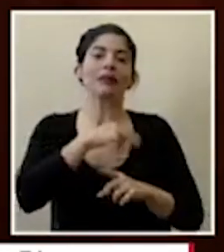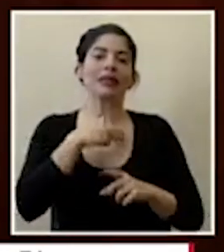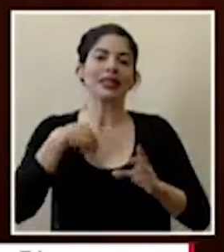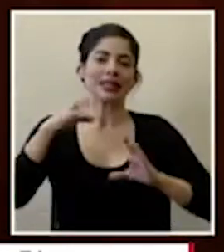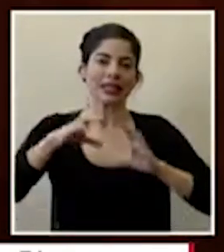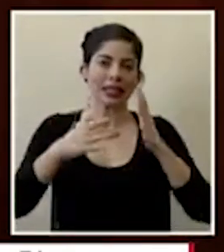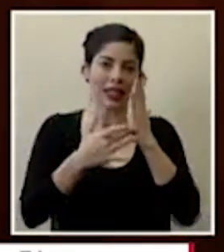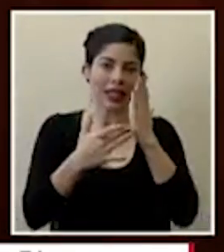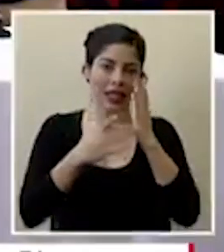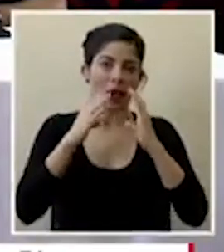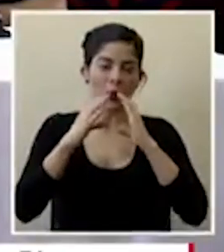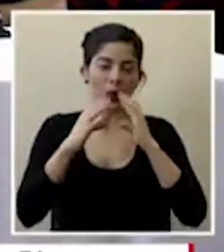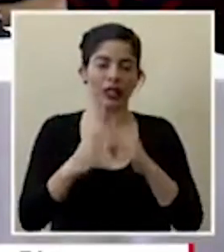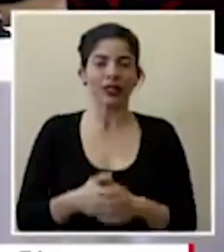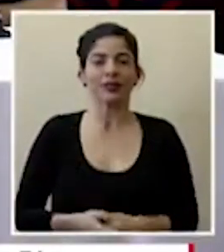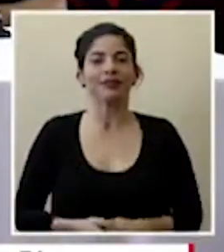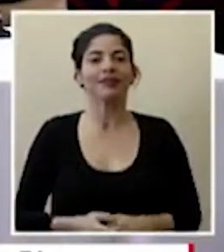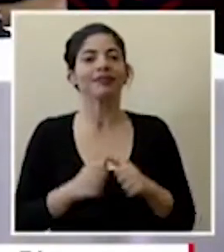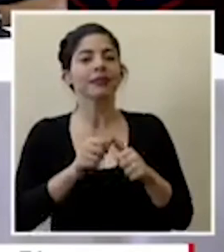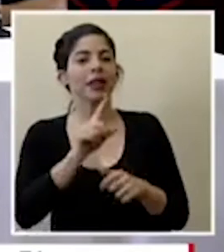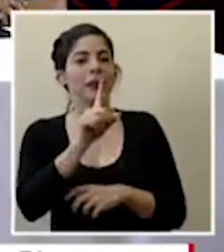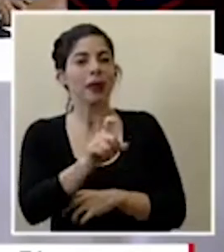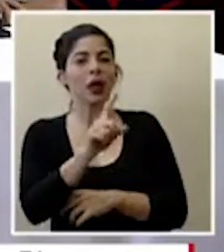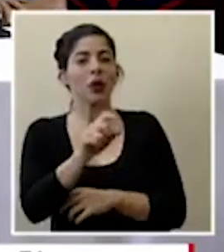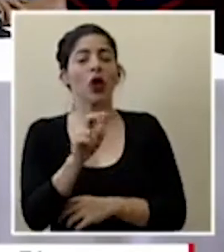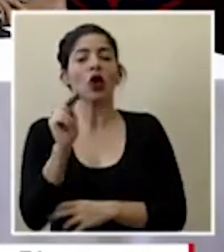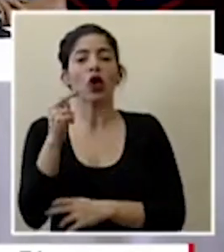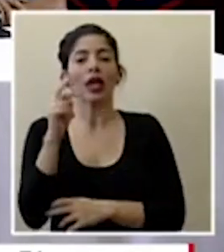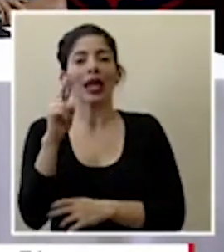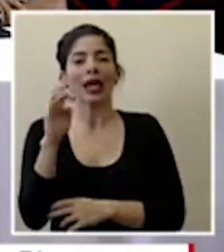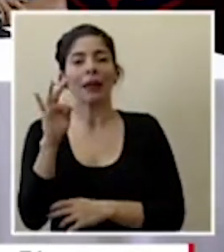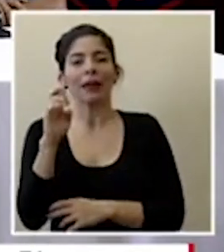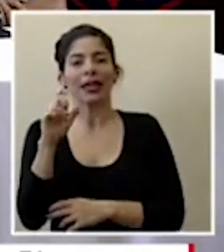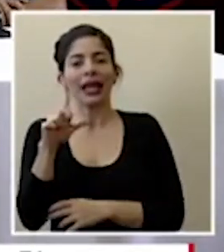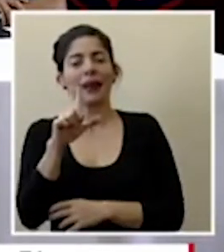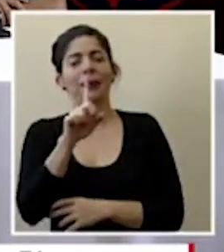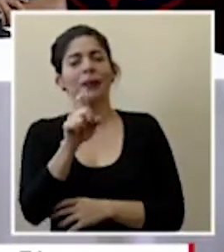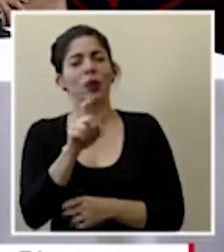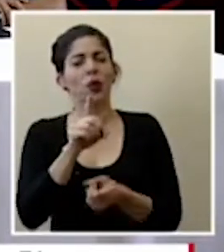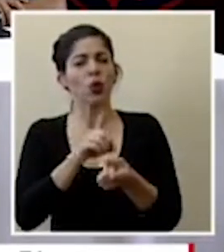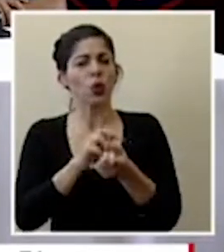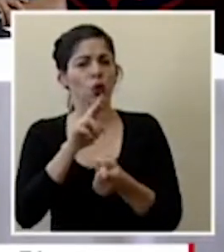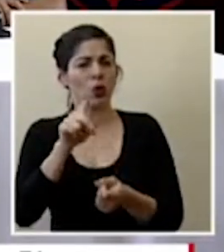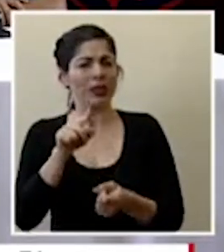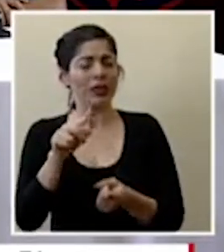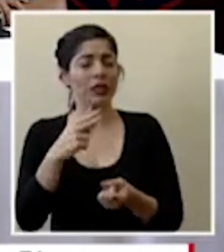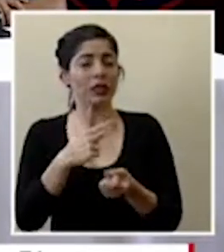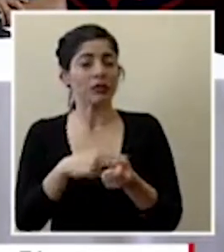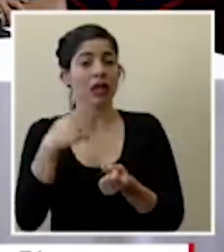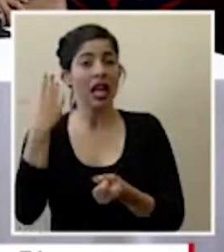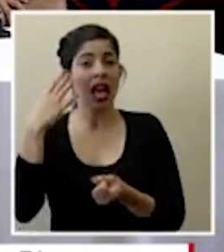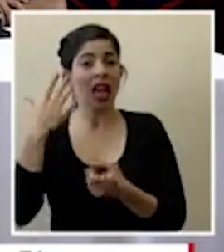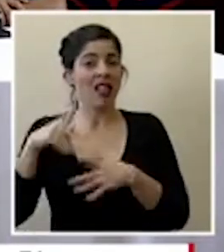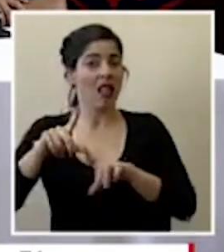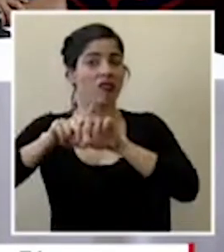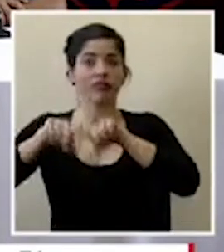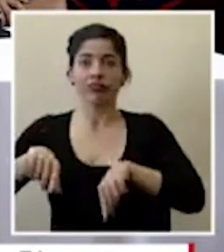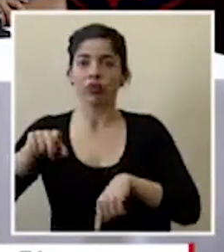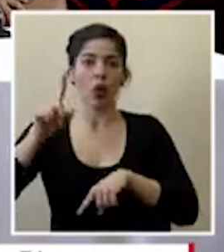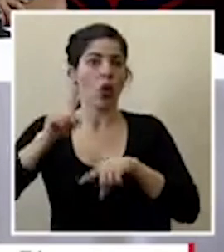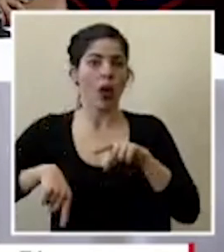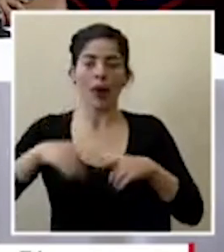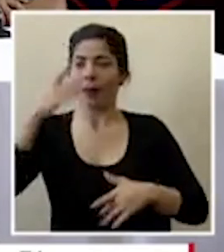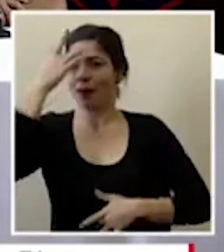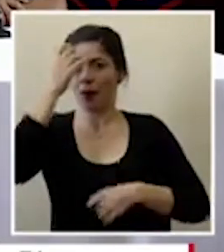telecomunicaciones continuamos con las consultas noticias repete pregunta doctor ruiz el hospital de cartago quedó descalificado para tener